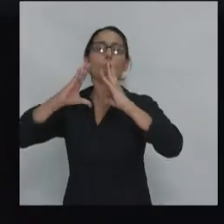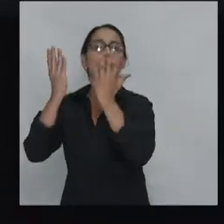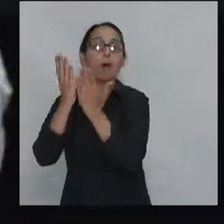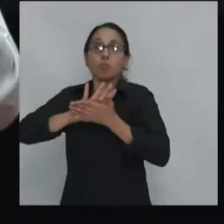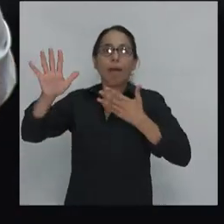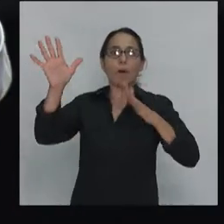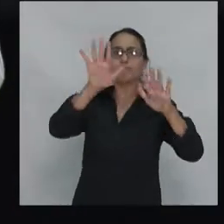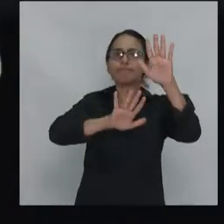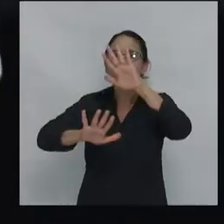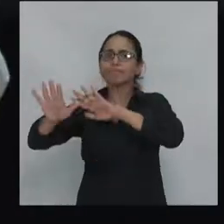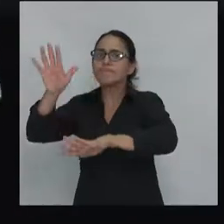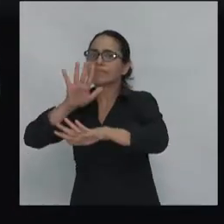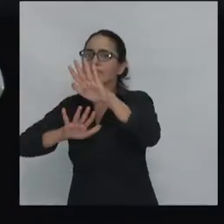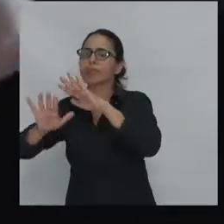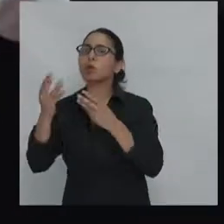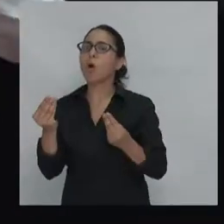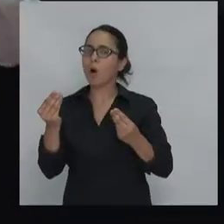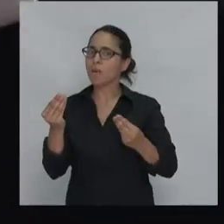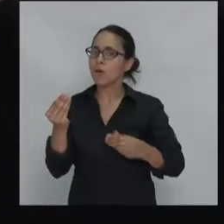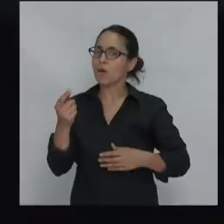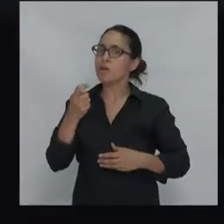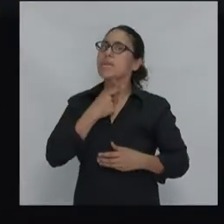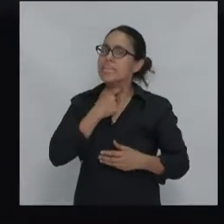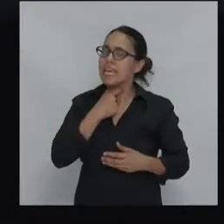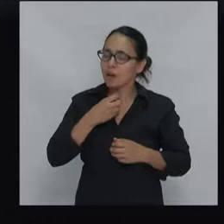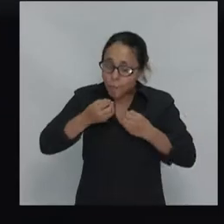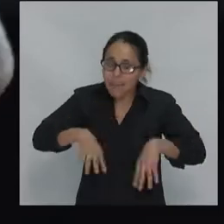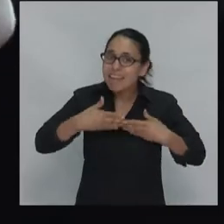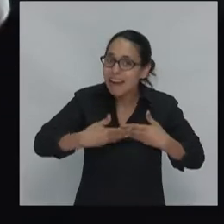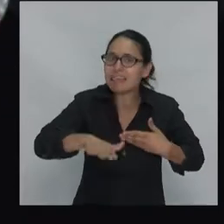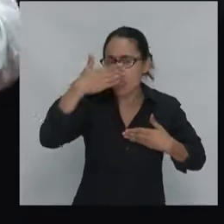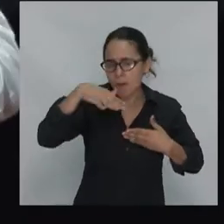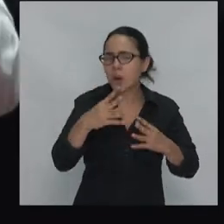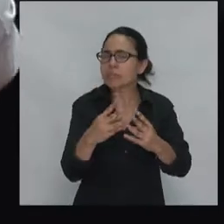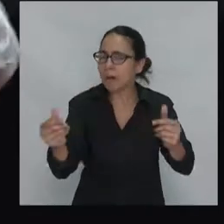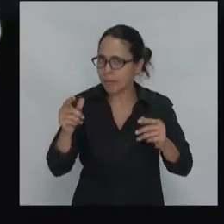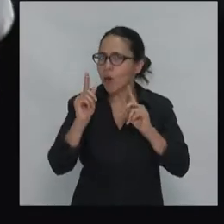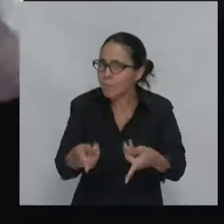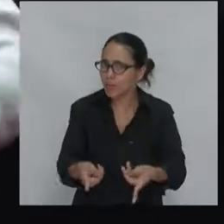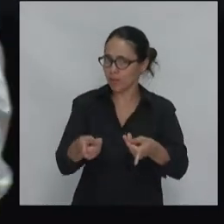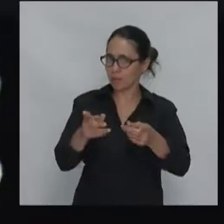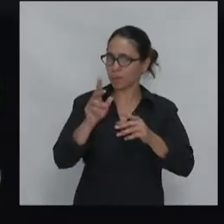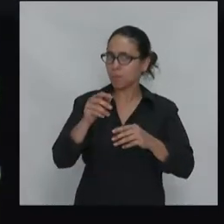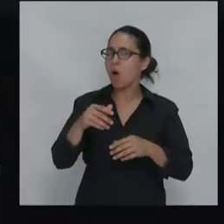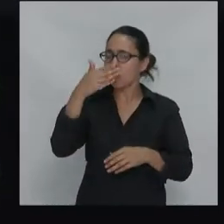con eso quiero comenzar y con eso voy a terminar comentando al final